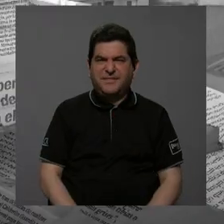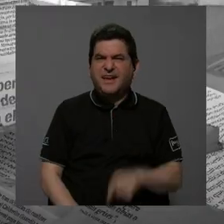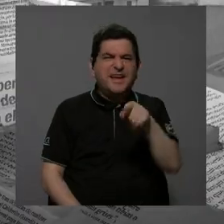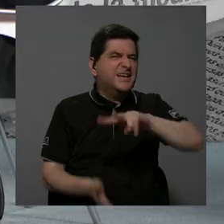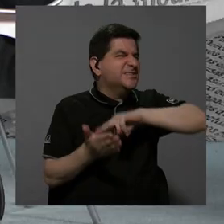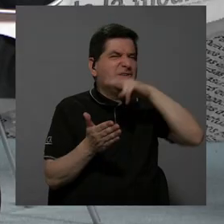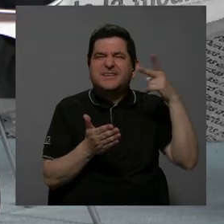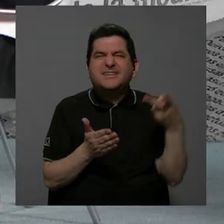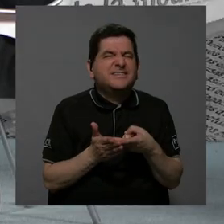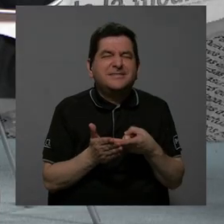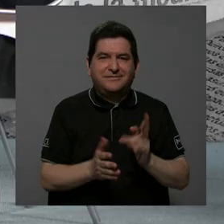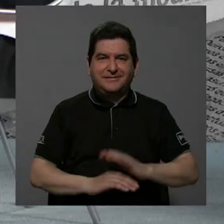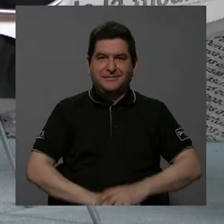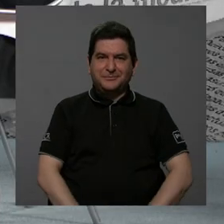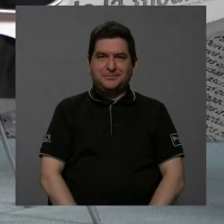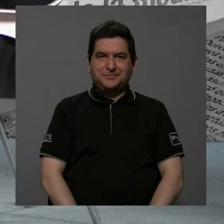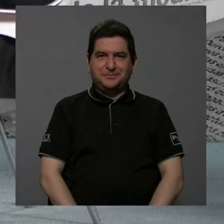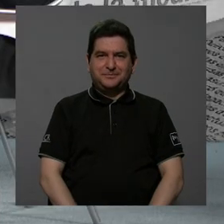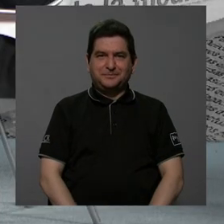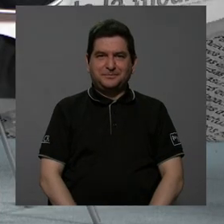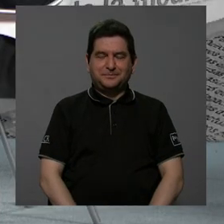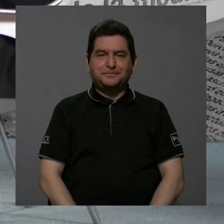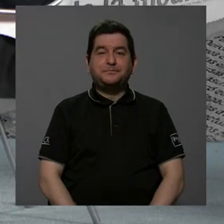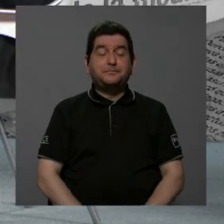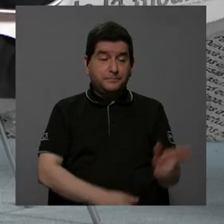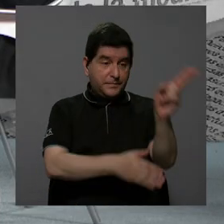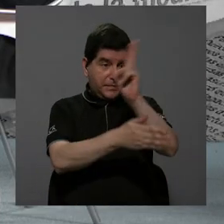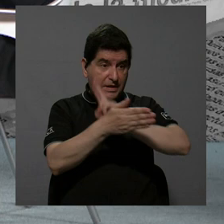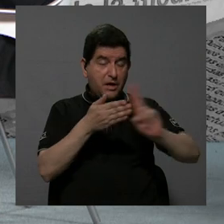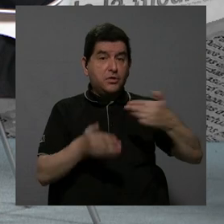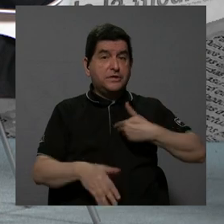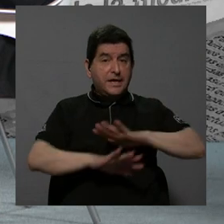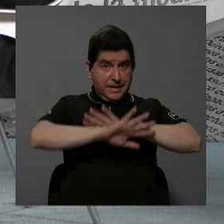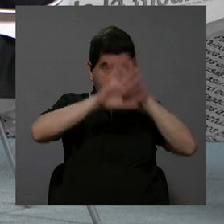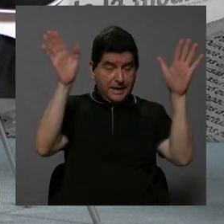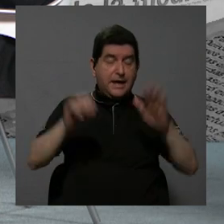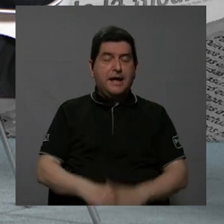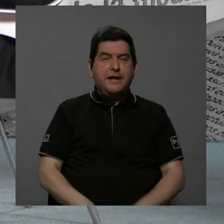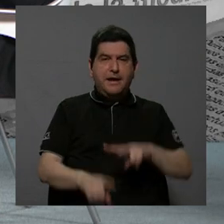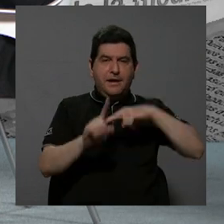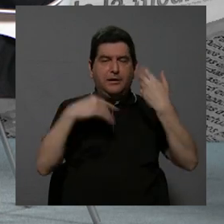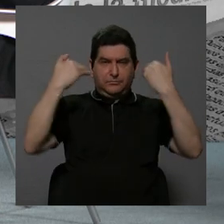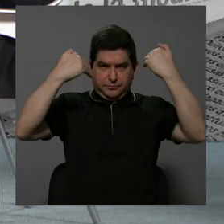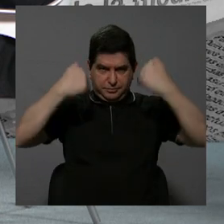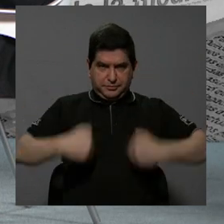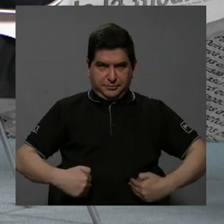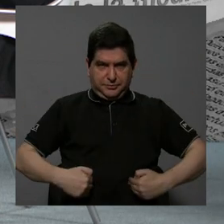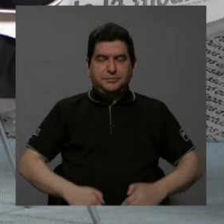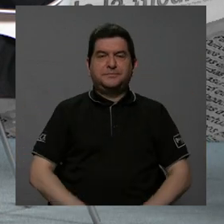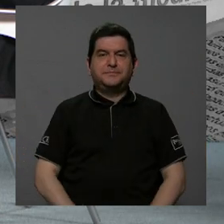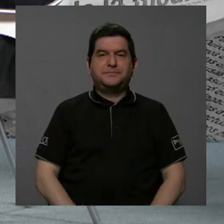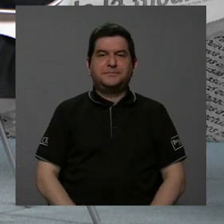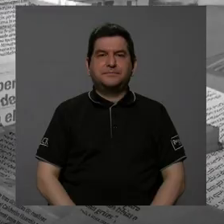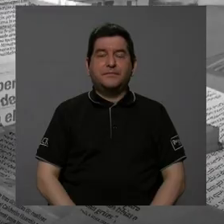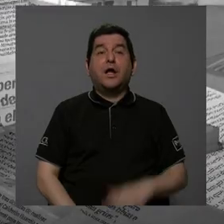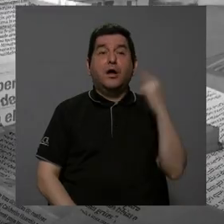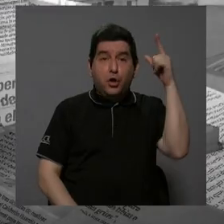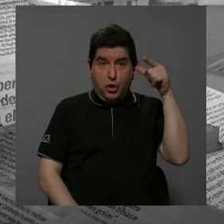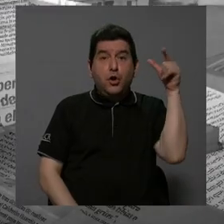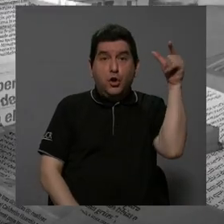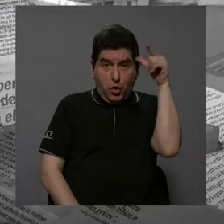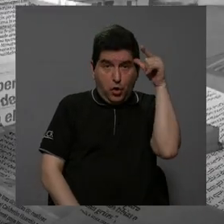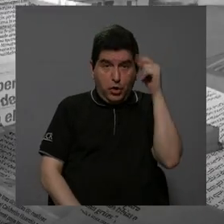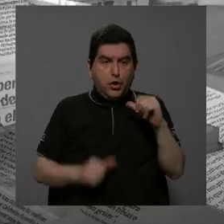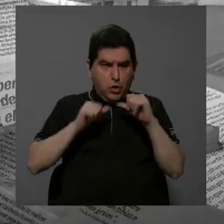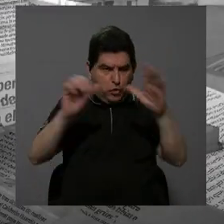significa formación más integral? Bueno, digamos que en la universidad tenemos muy clara la perspectiva humanista. Esa perspectiva, pues por supuesto que